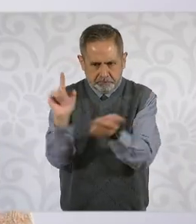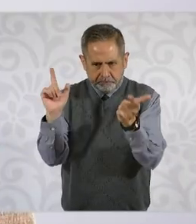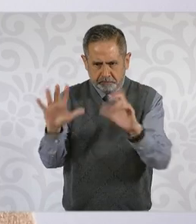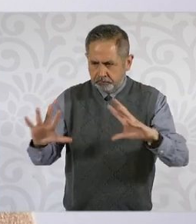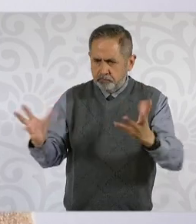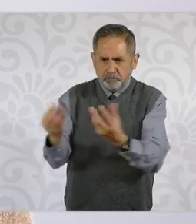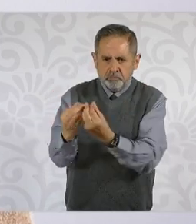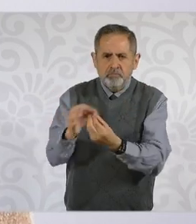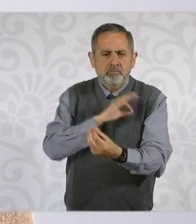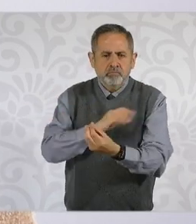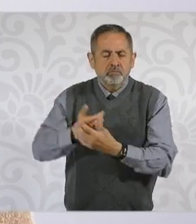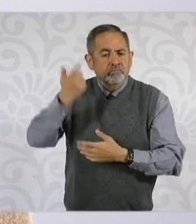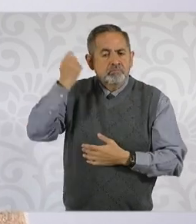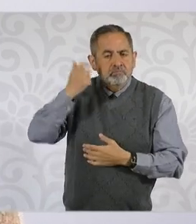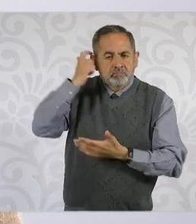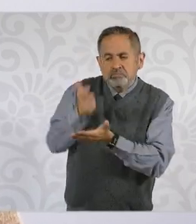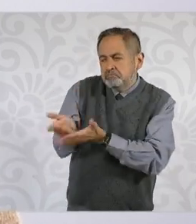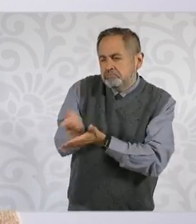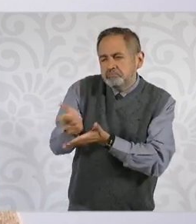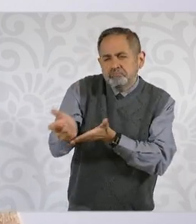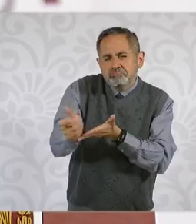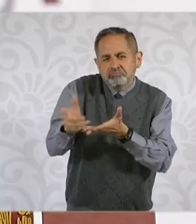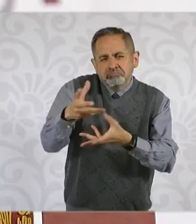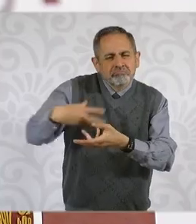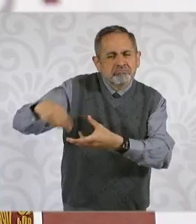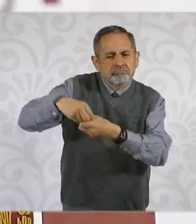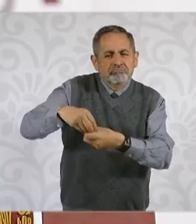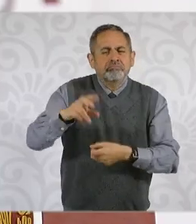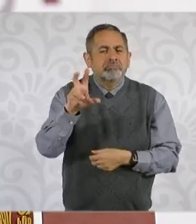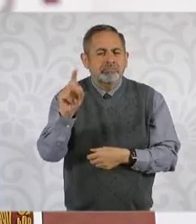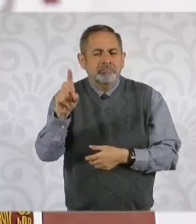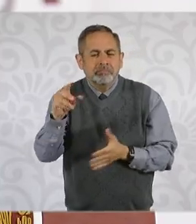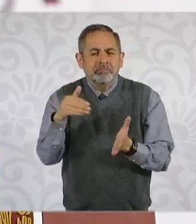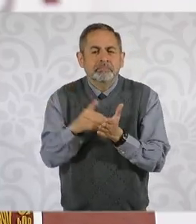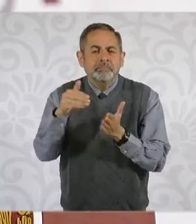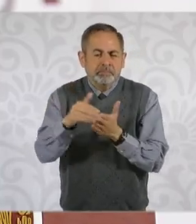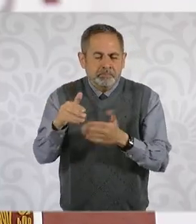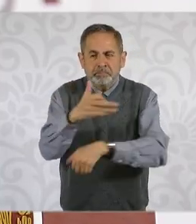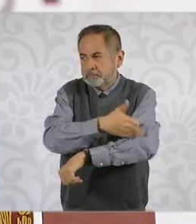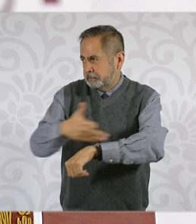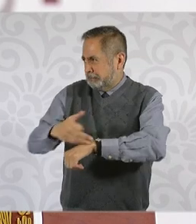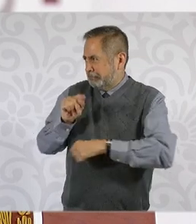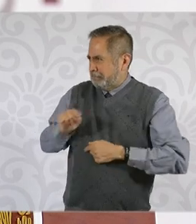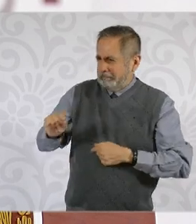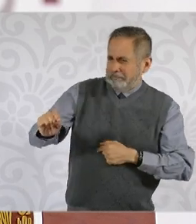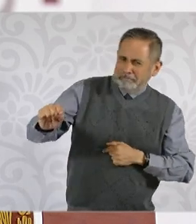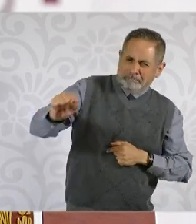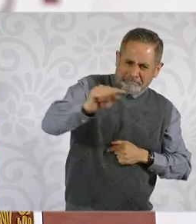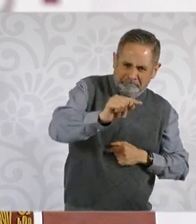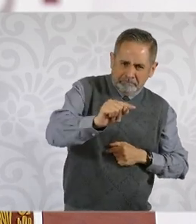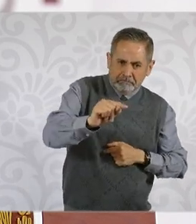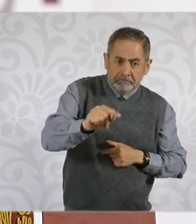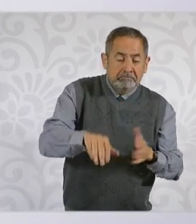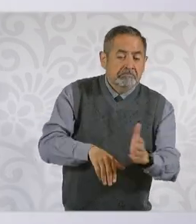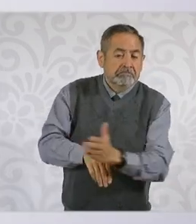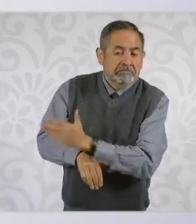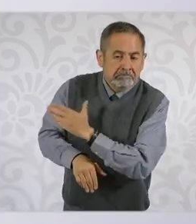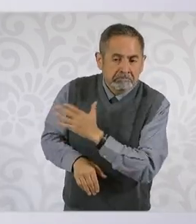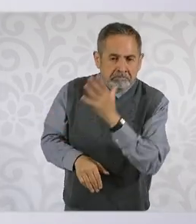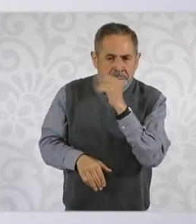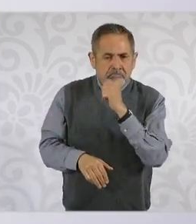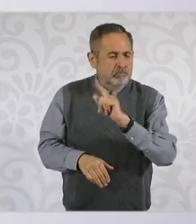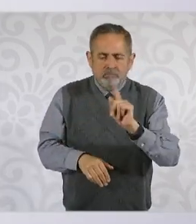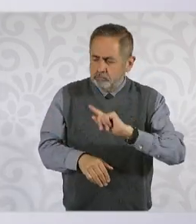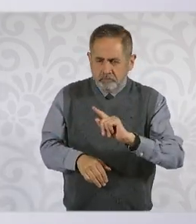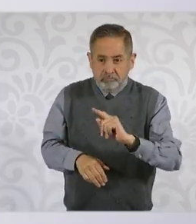programas del bienestar le llegan casi a 30 millones de familias, entonces, pues quedaría para las cinco millones